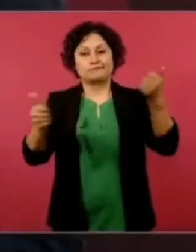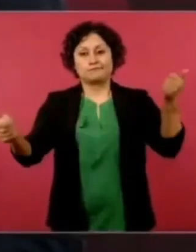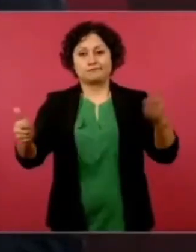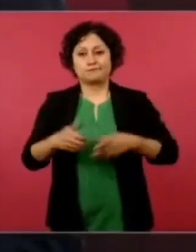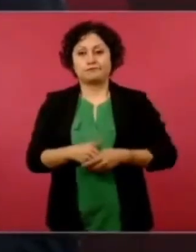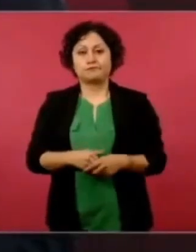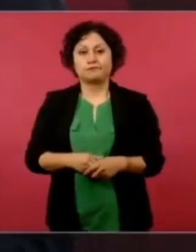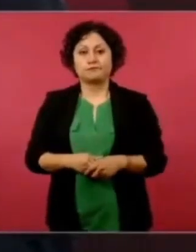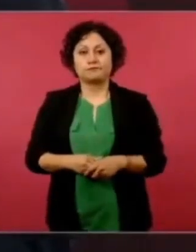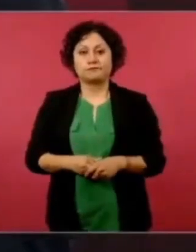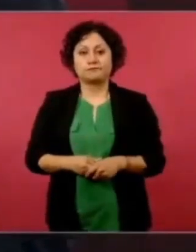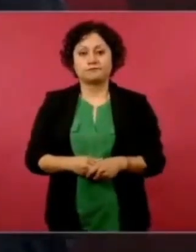Bueno. Gracias. Gracias.